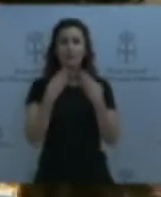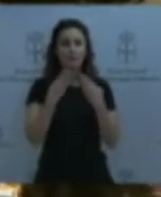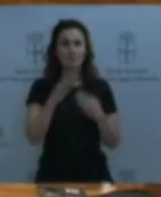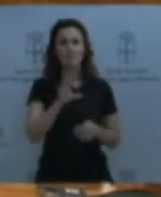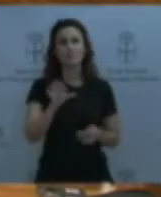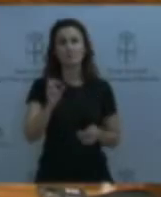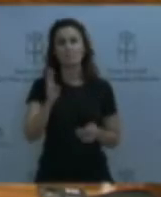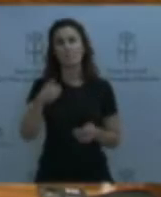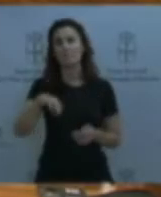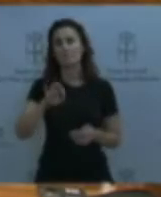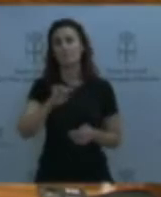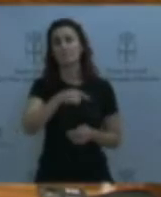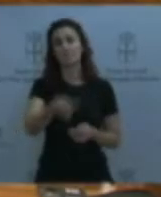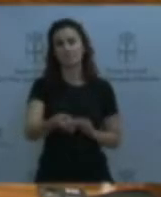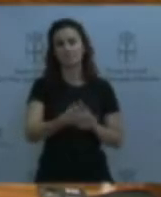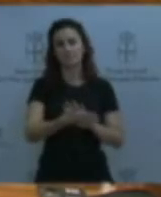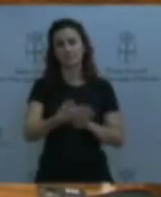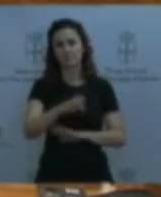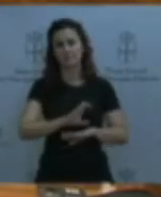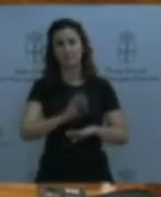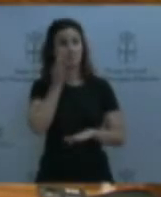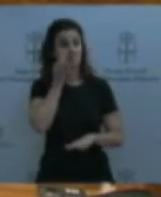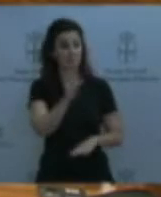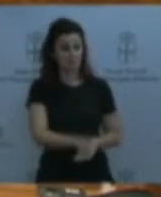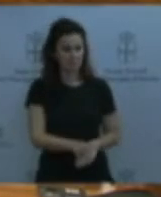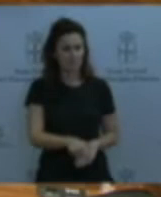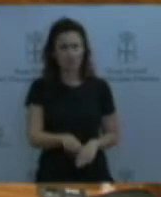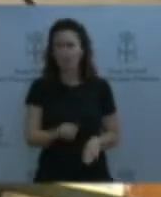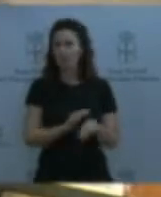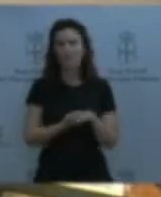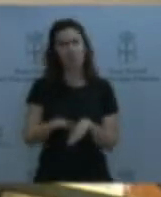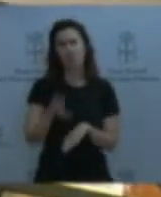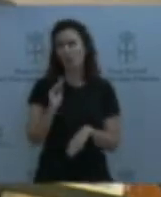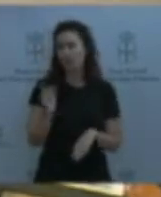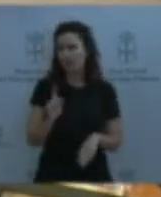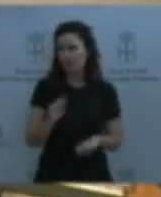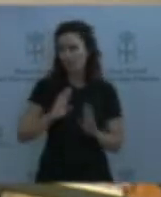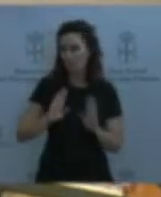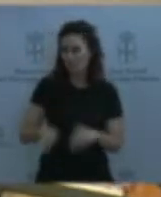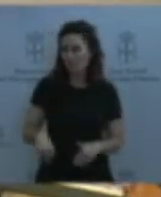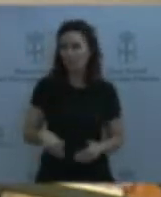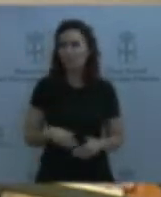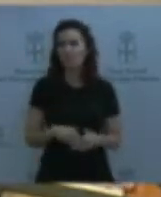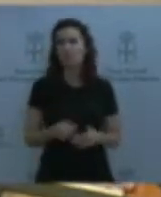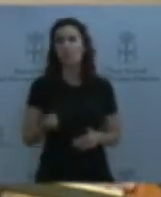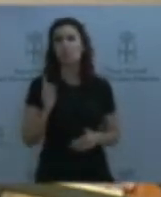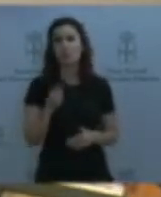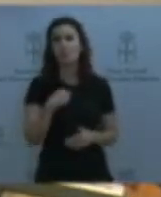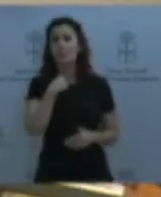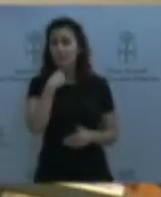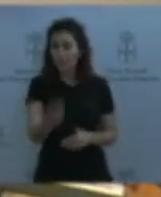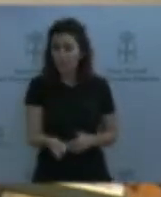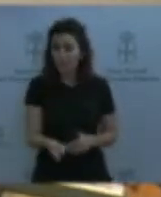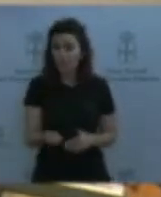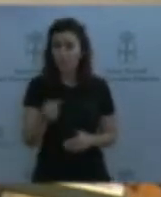No le he entendido esto último que ha dicho. Yo solo le puedo decir a lo que me dedico, que desde luego no es a